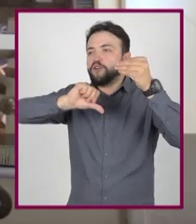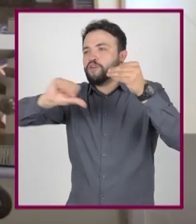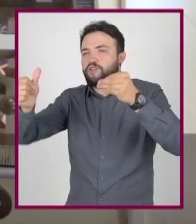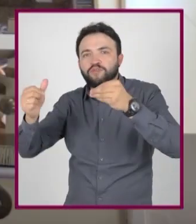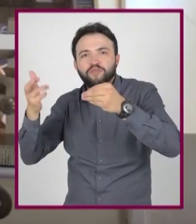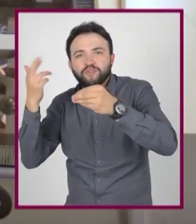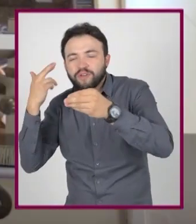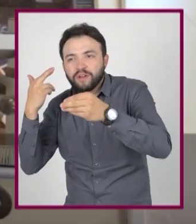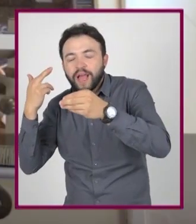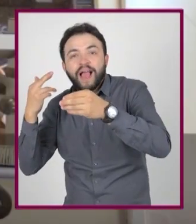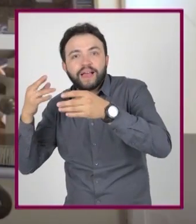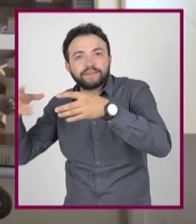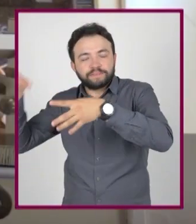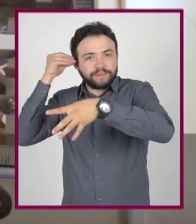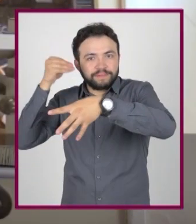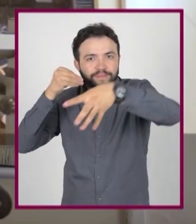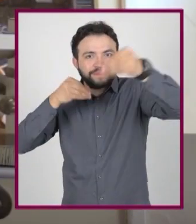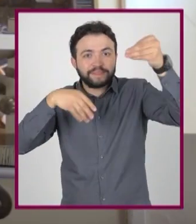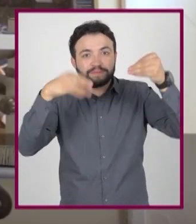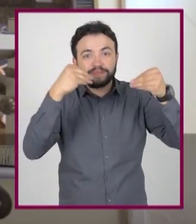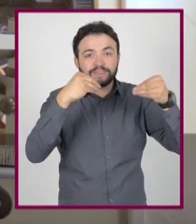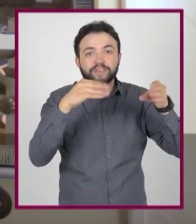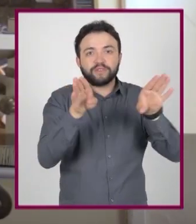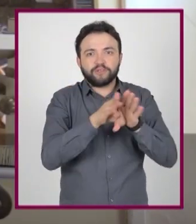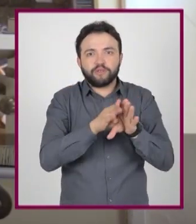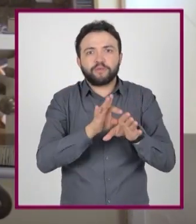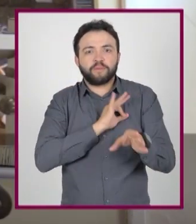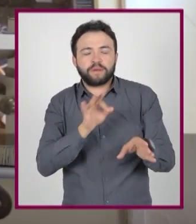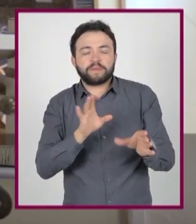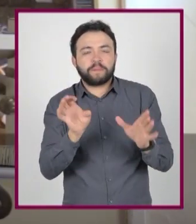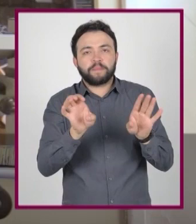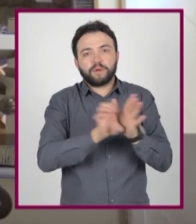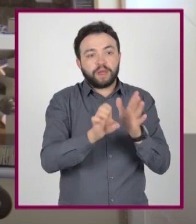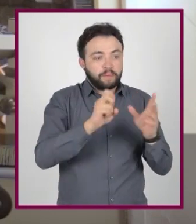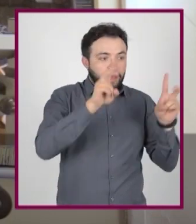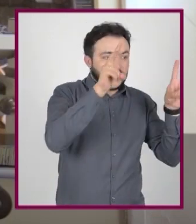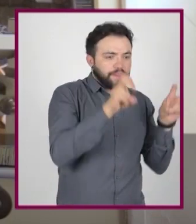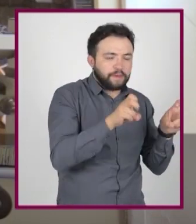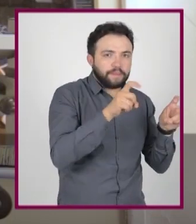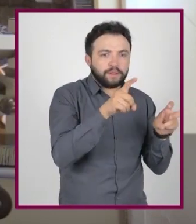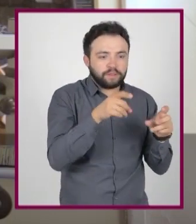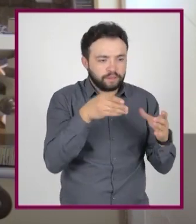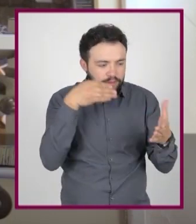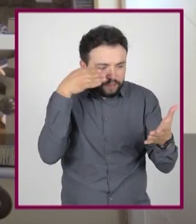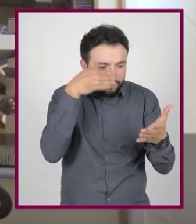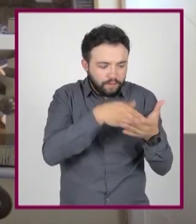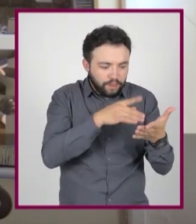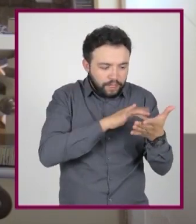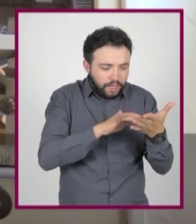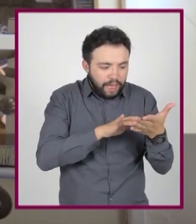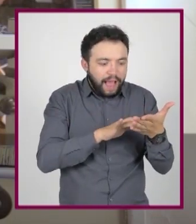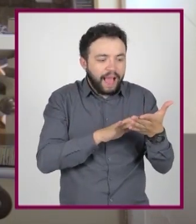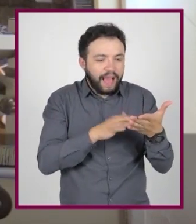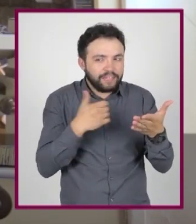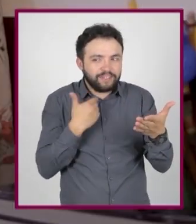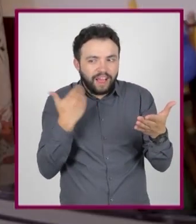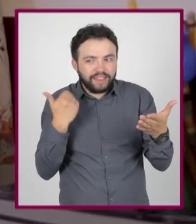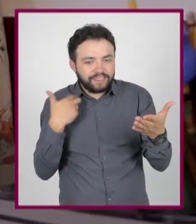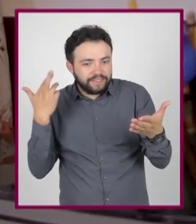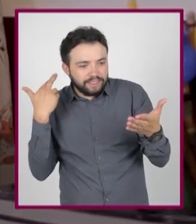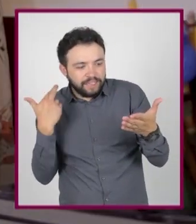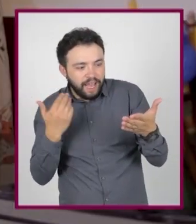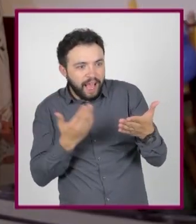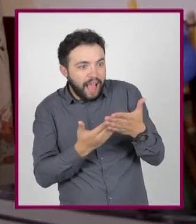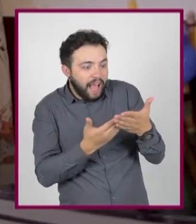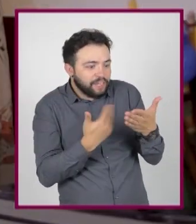repetición. Si son sobre el mismo tema en algún momento tienes la sensación de haberlo escuchado antes. Desde otro enfoque u otro lugar. Ya,